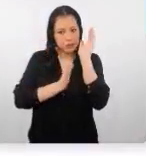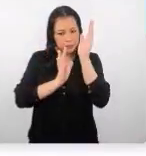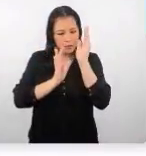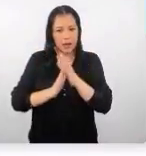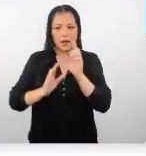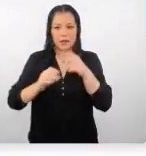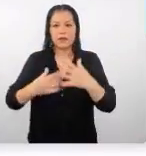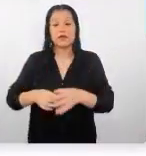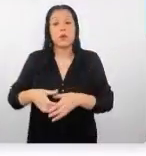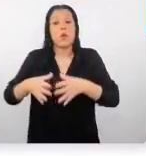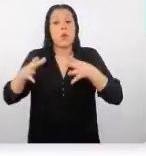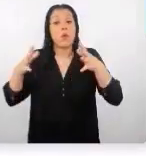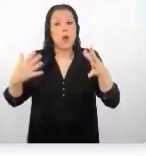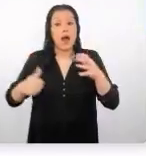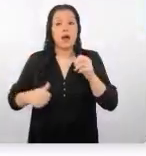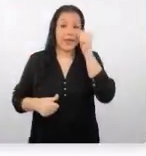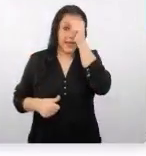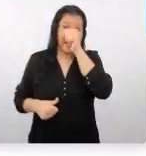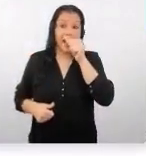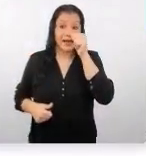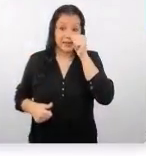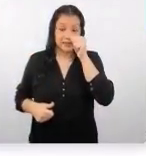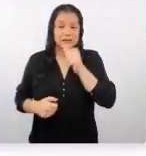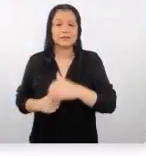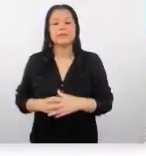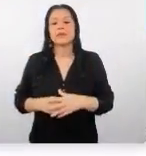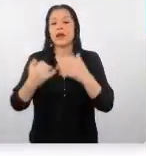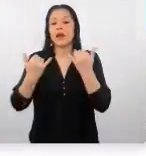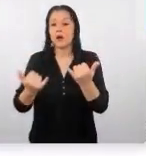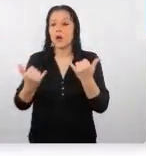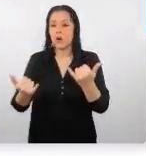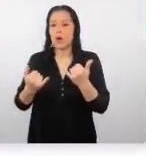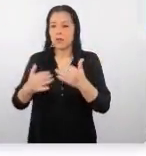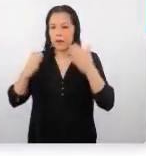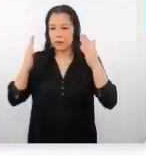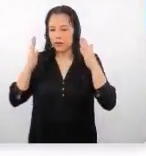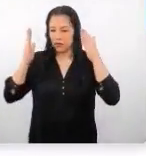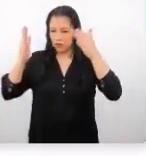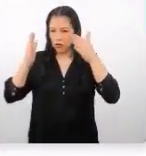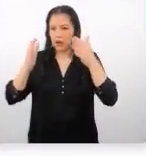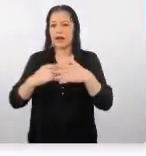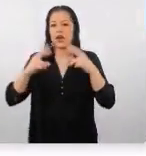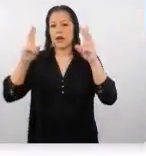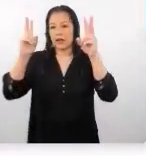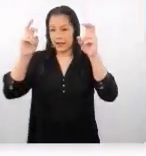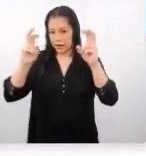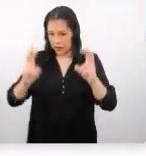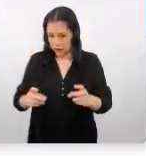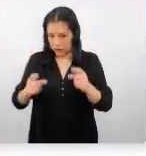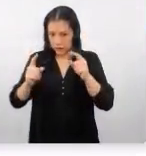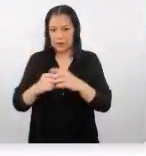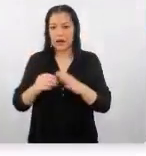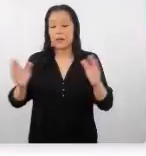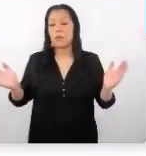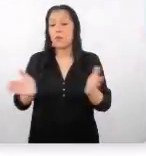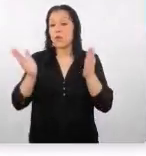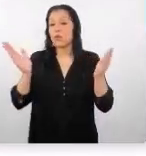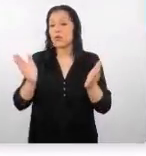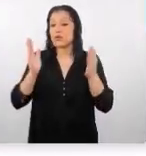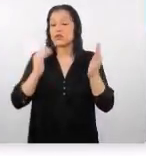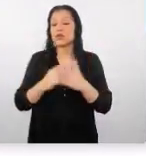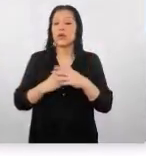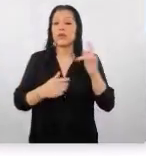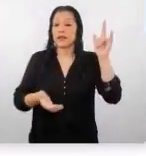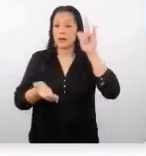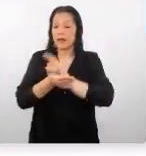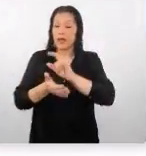gigante asiático. El día de hoy vamos a abordar estos temas, la promoción del destino de Perú en